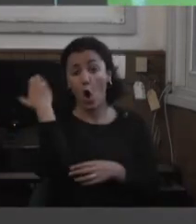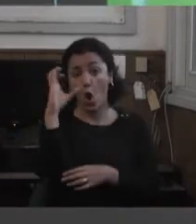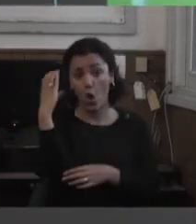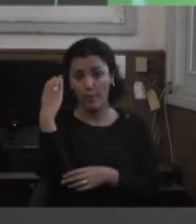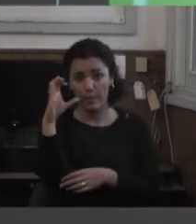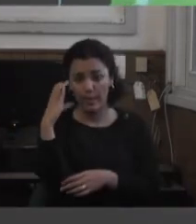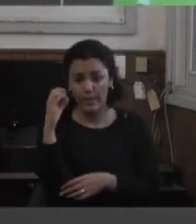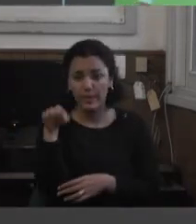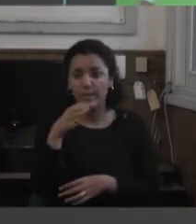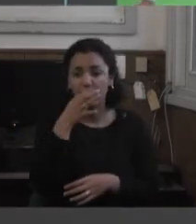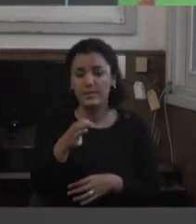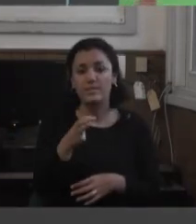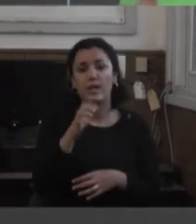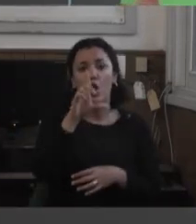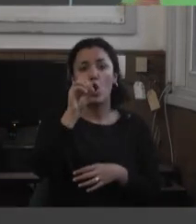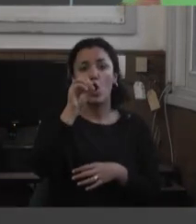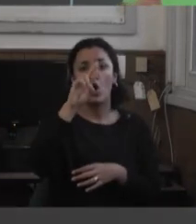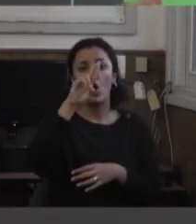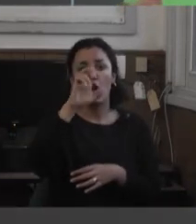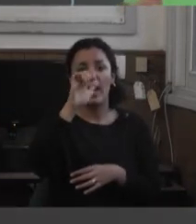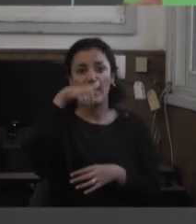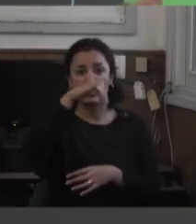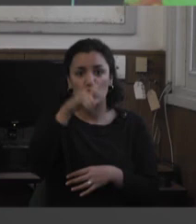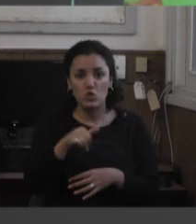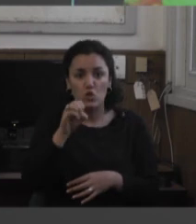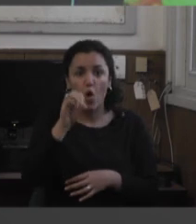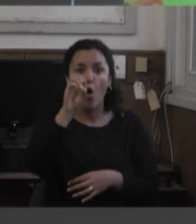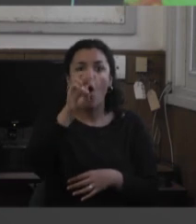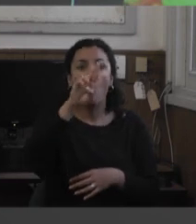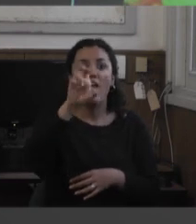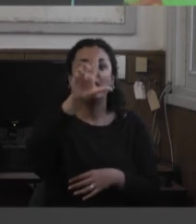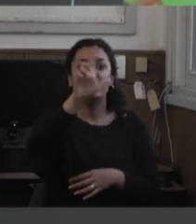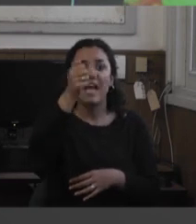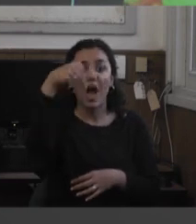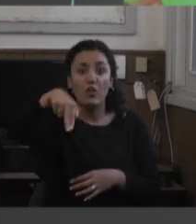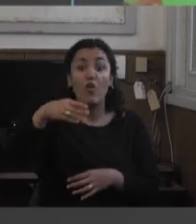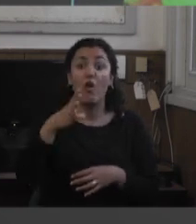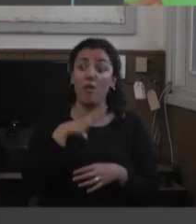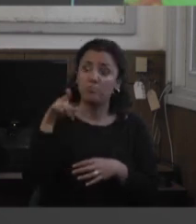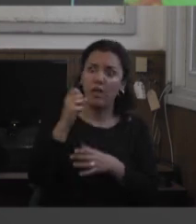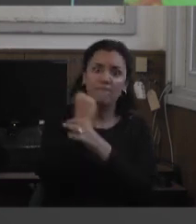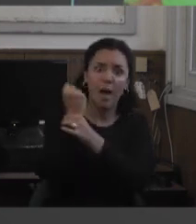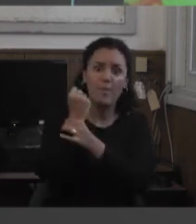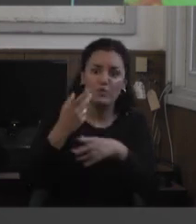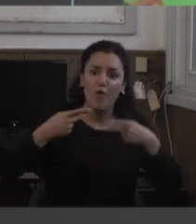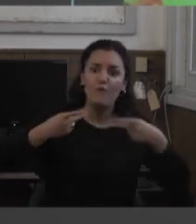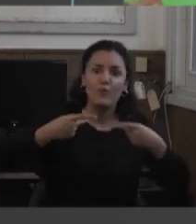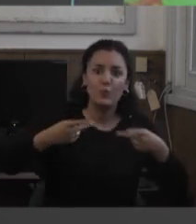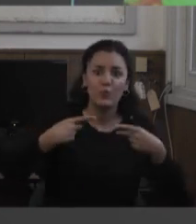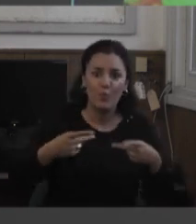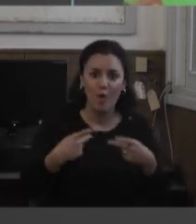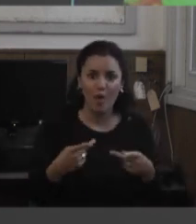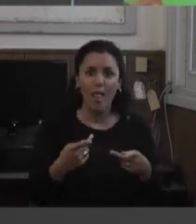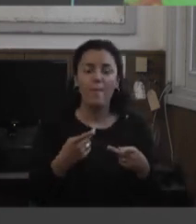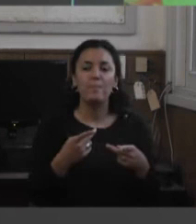Lorenzo Orellano hace historia en el fútbol colombiano pese a su discapacidad el pese es que le falta